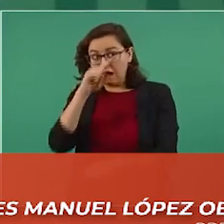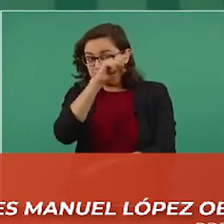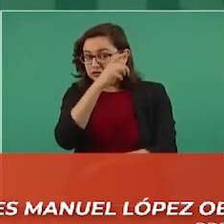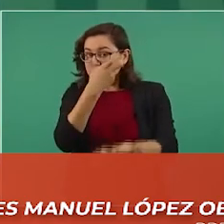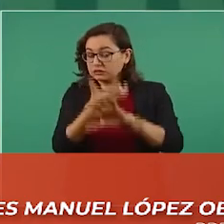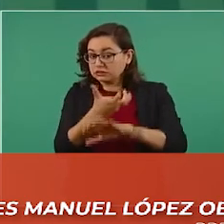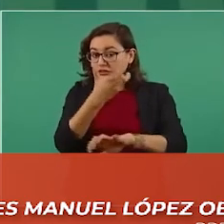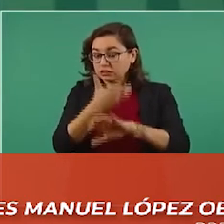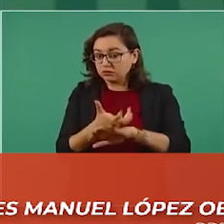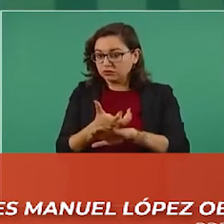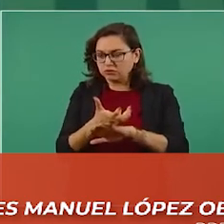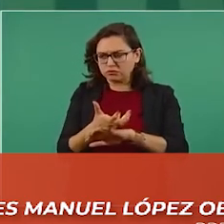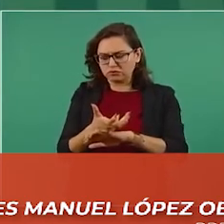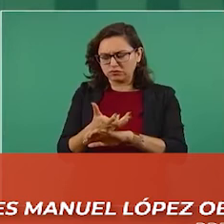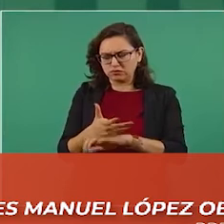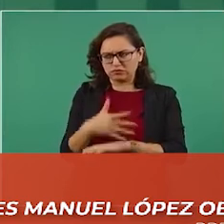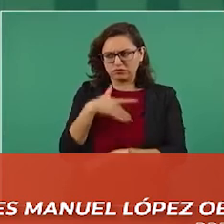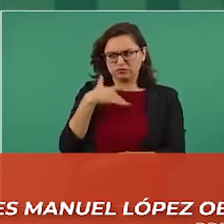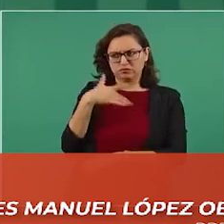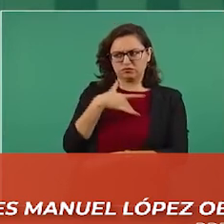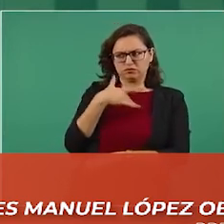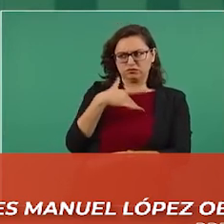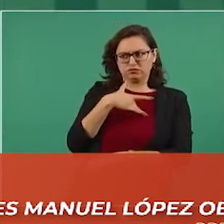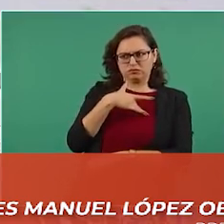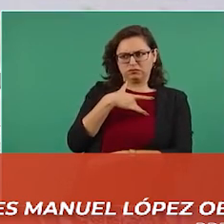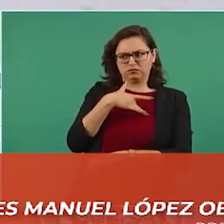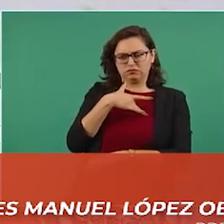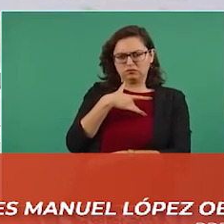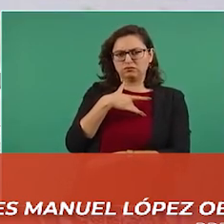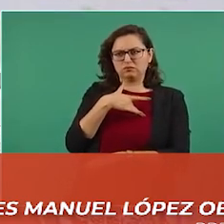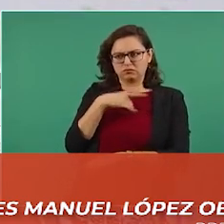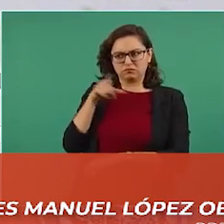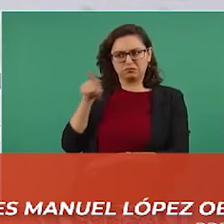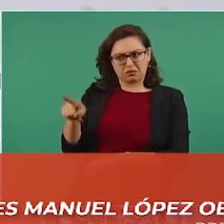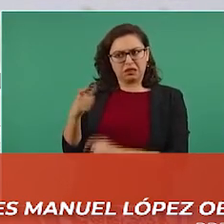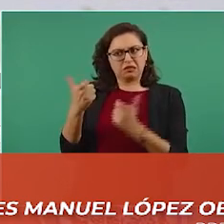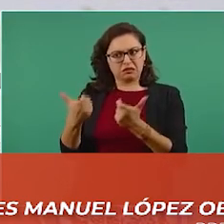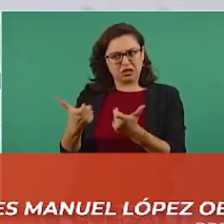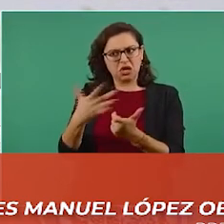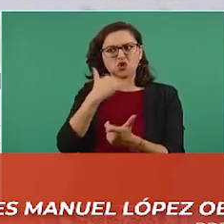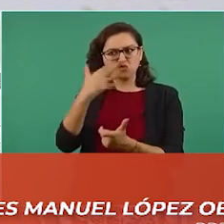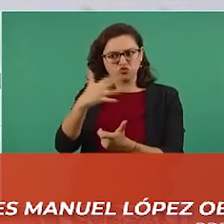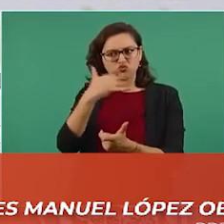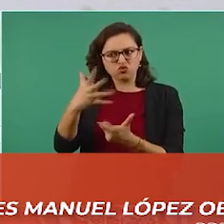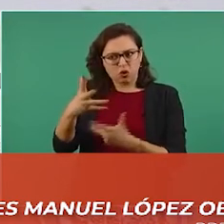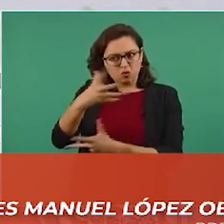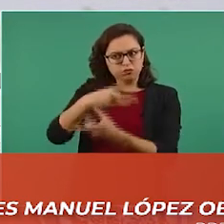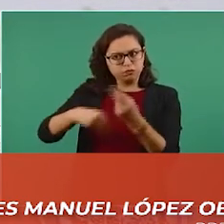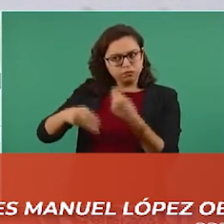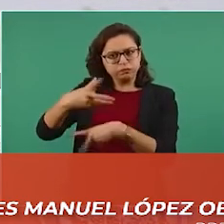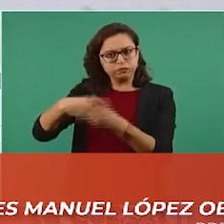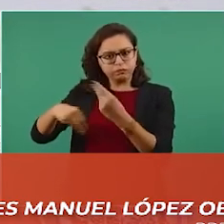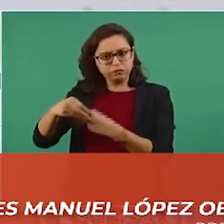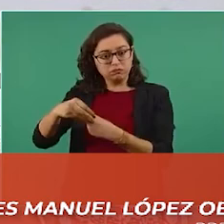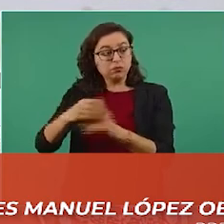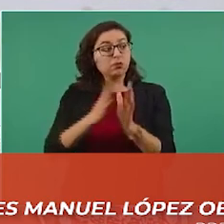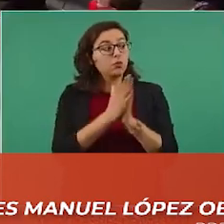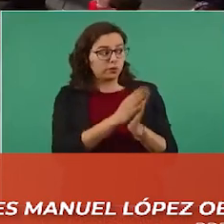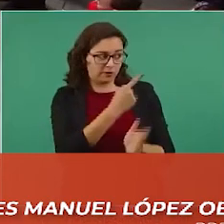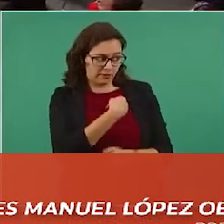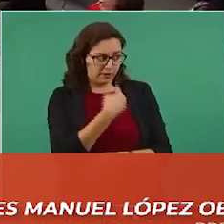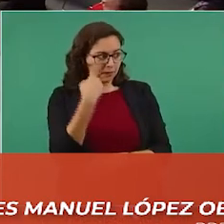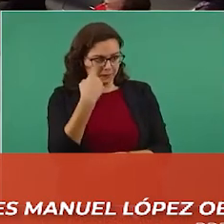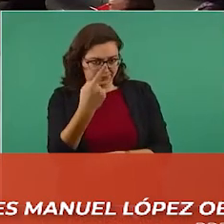de un presunto lavado de dinero si me haces favor